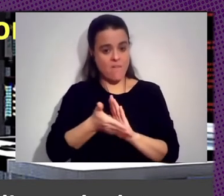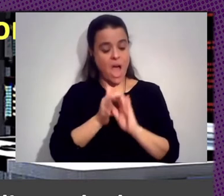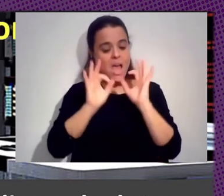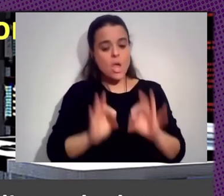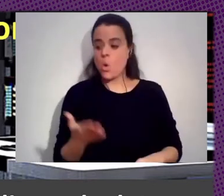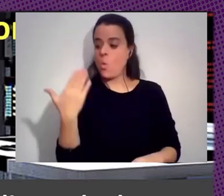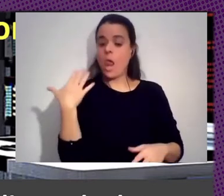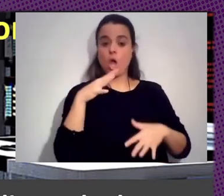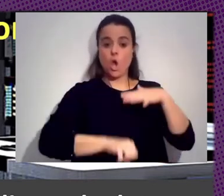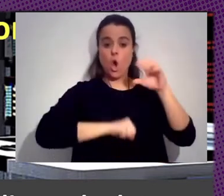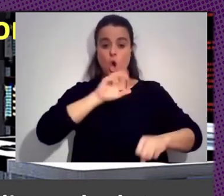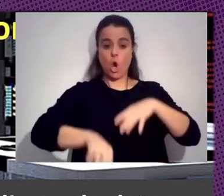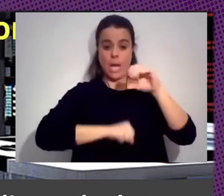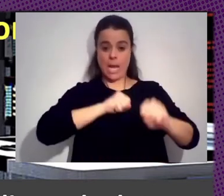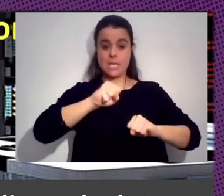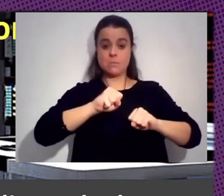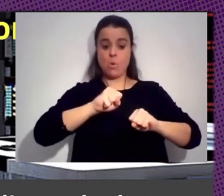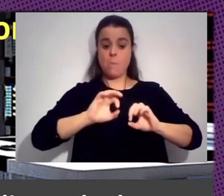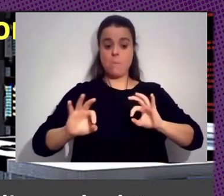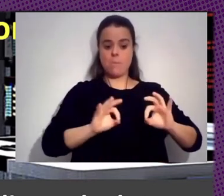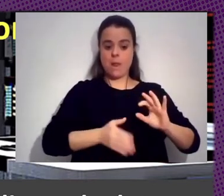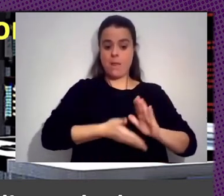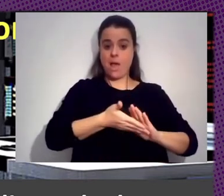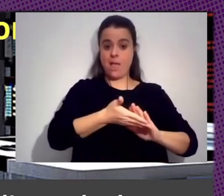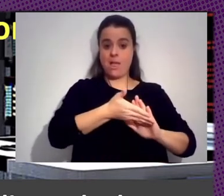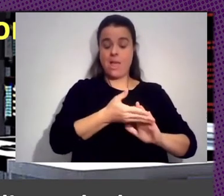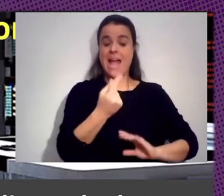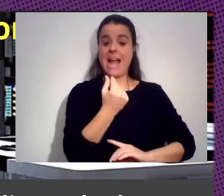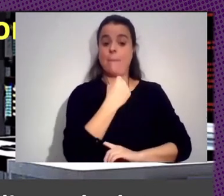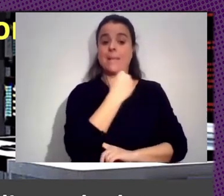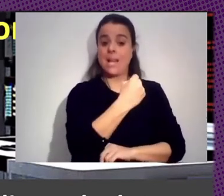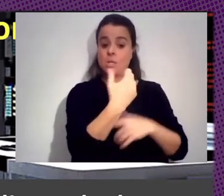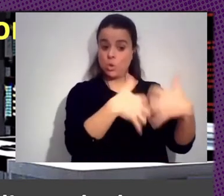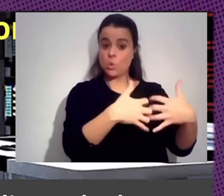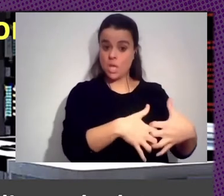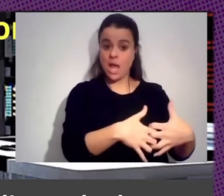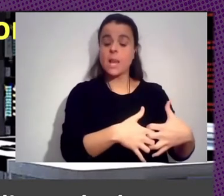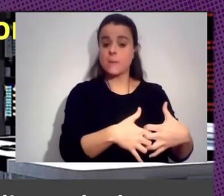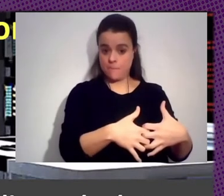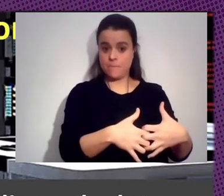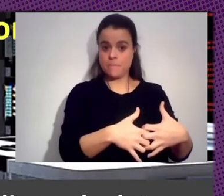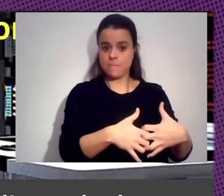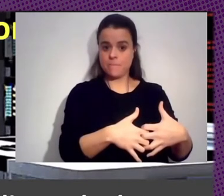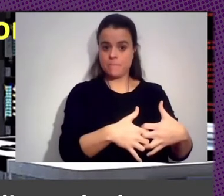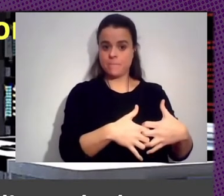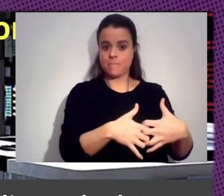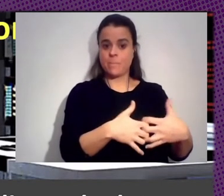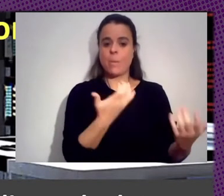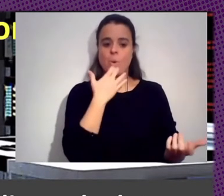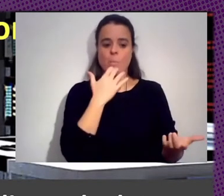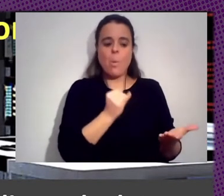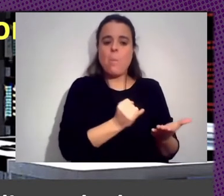Preparó El Terreno Para Para Para Capitalismo Industrial Si Las Plantaciones Las Haciendas